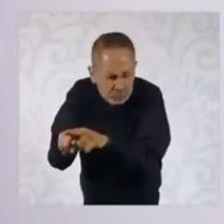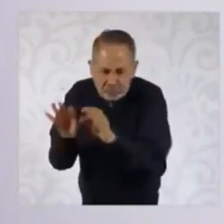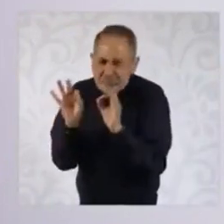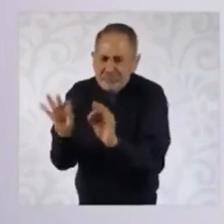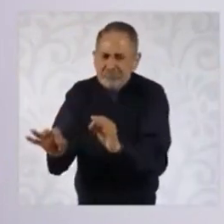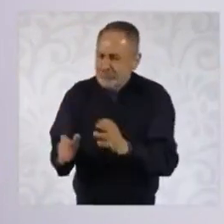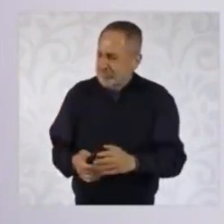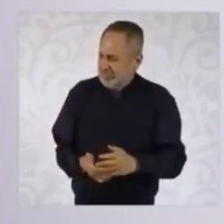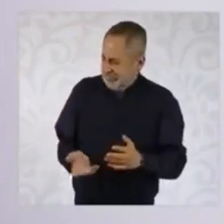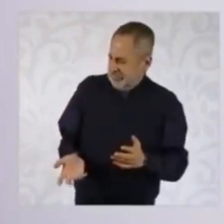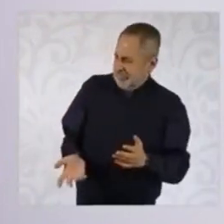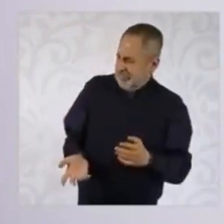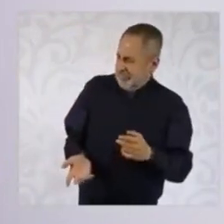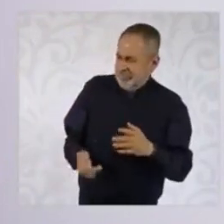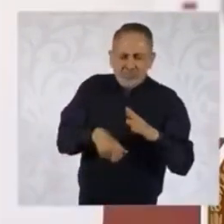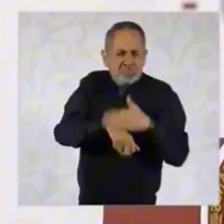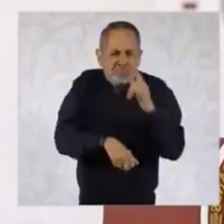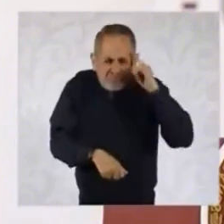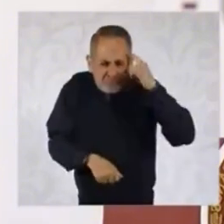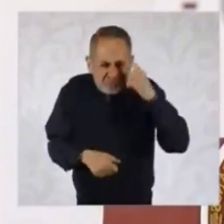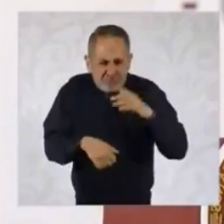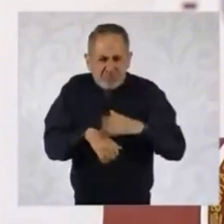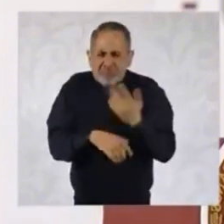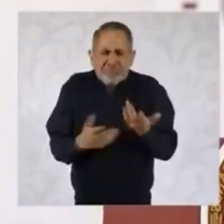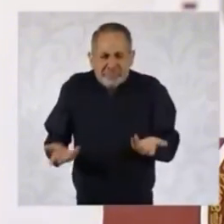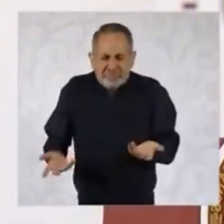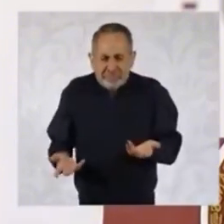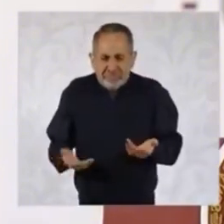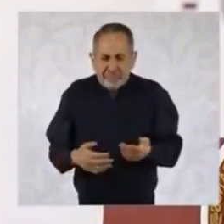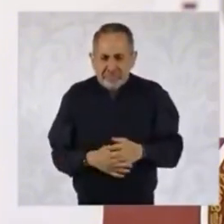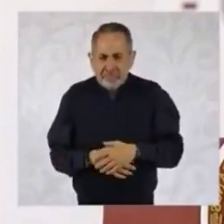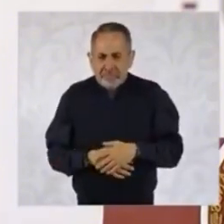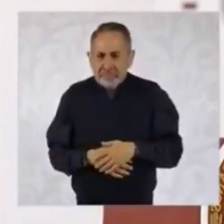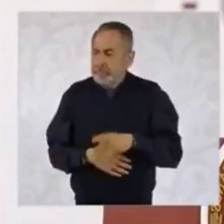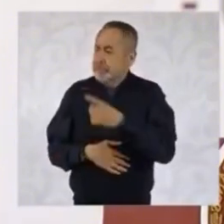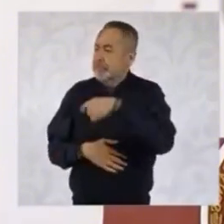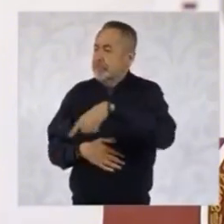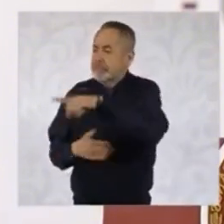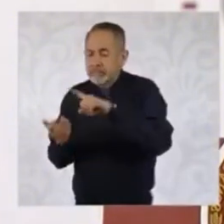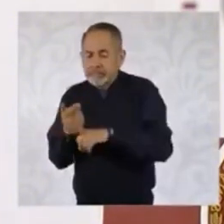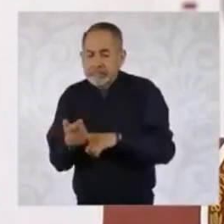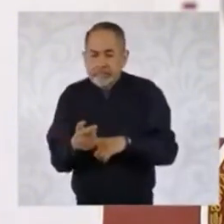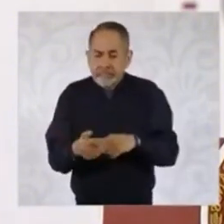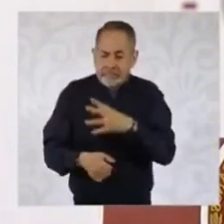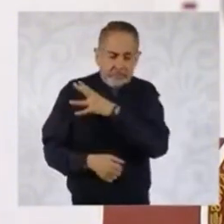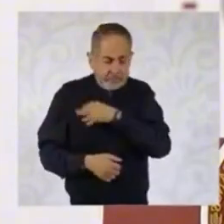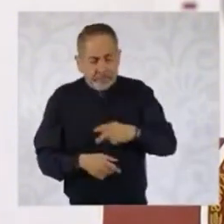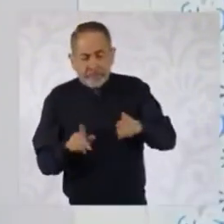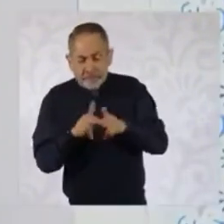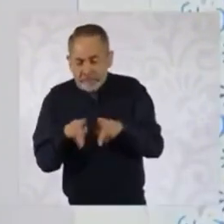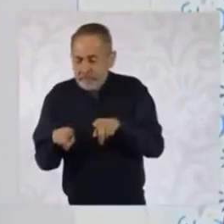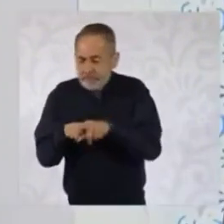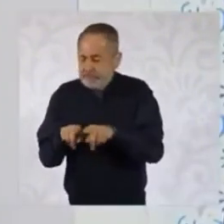Es más, a ellos en vez de que sean nombrados por ser hijo, primo, hermano,